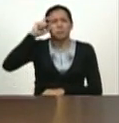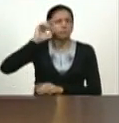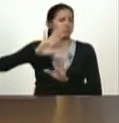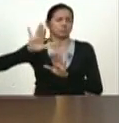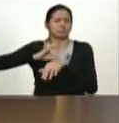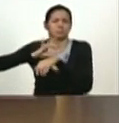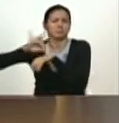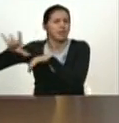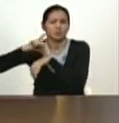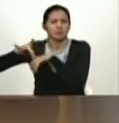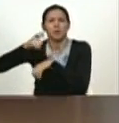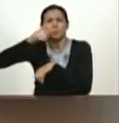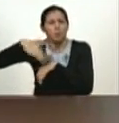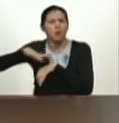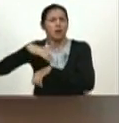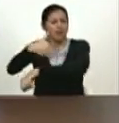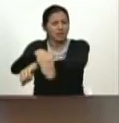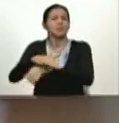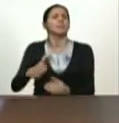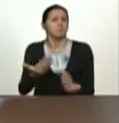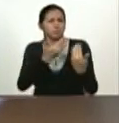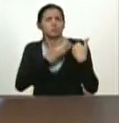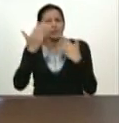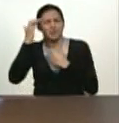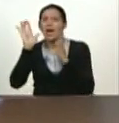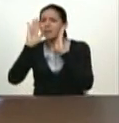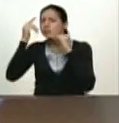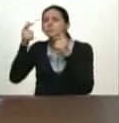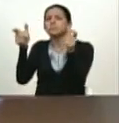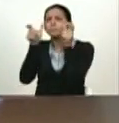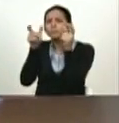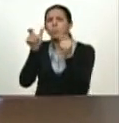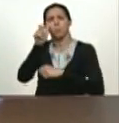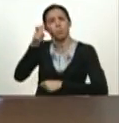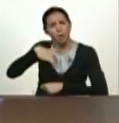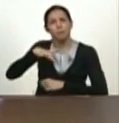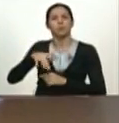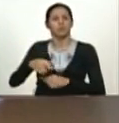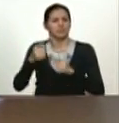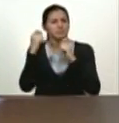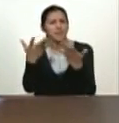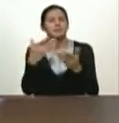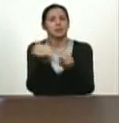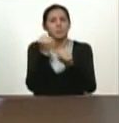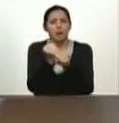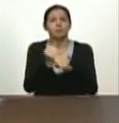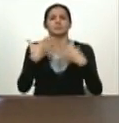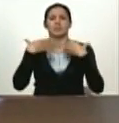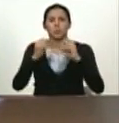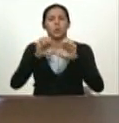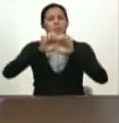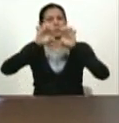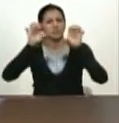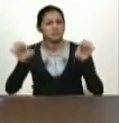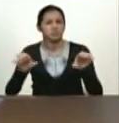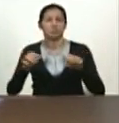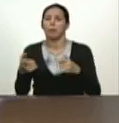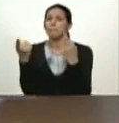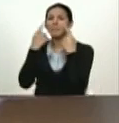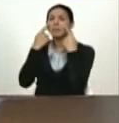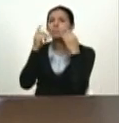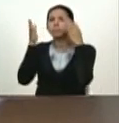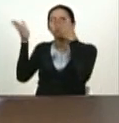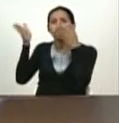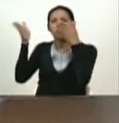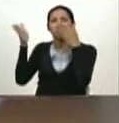y al pueblo en la calle. Nosotros a trabajar porque el pueblo tenga trabajo, tenga salud, tenga educación, tenga su vida